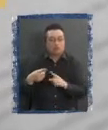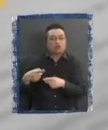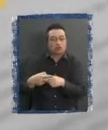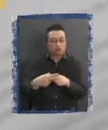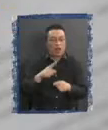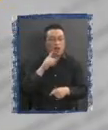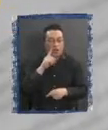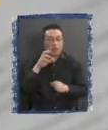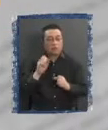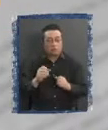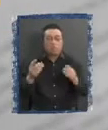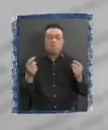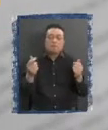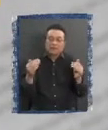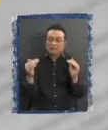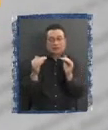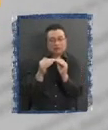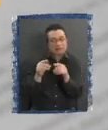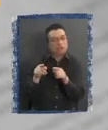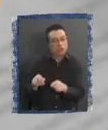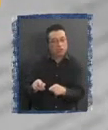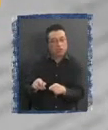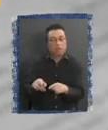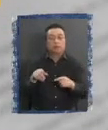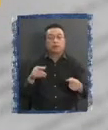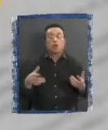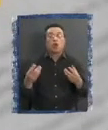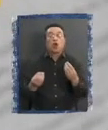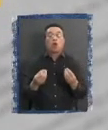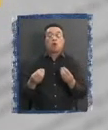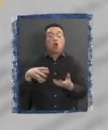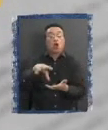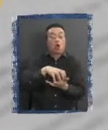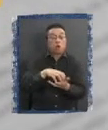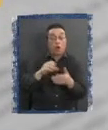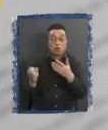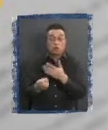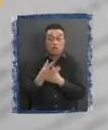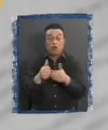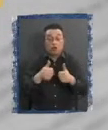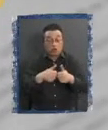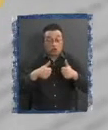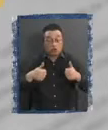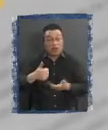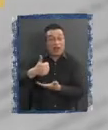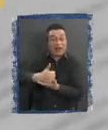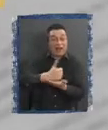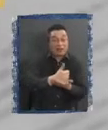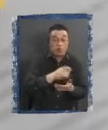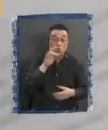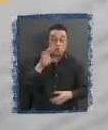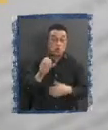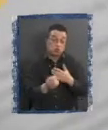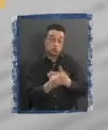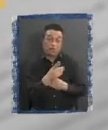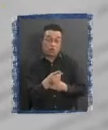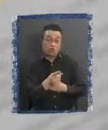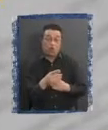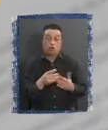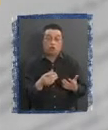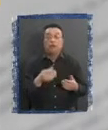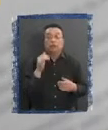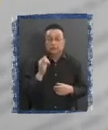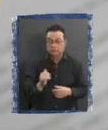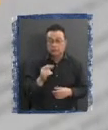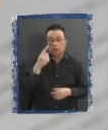Uno podría asimilar A esa En cuanto a comunas Las novedades serían El consejo de alcaldes Básicamente Claro Pero yo diría Que